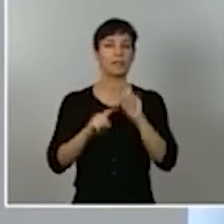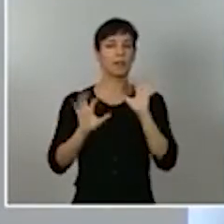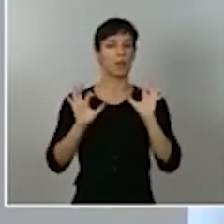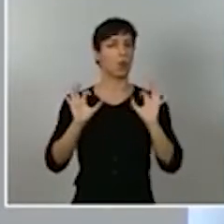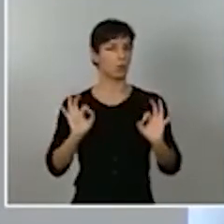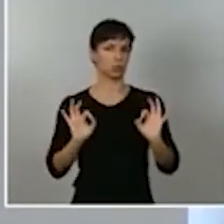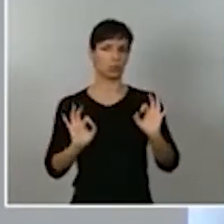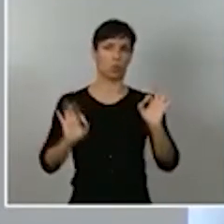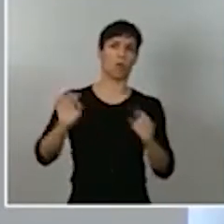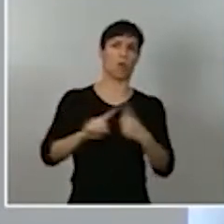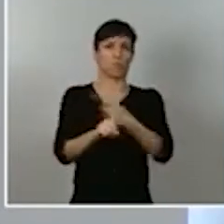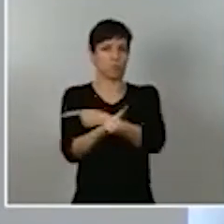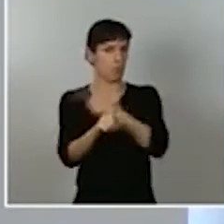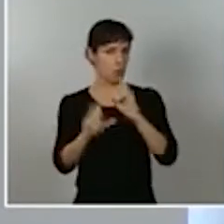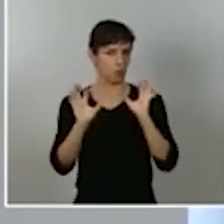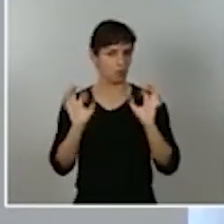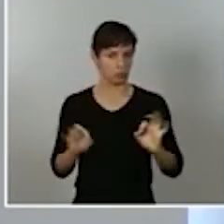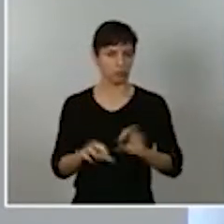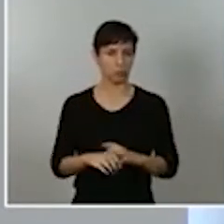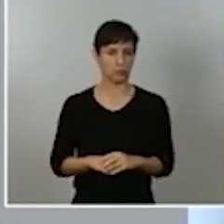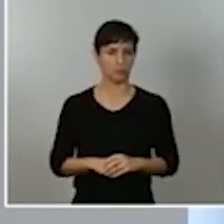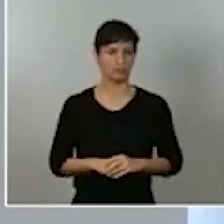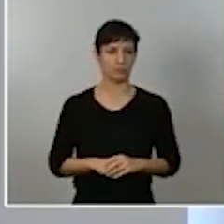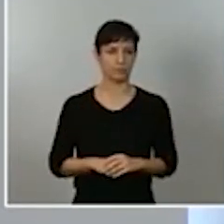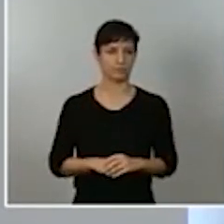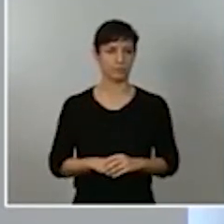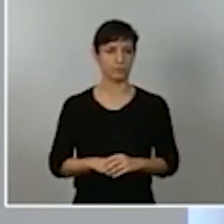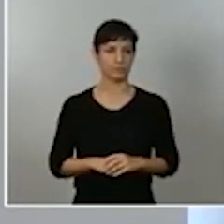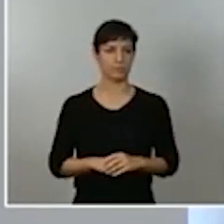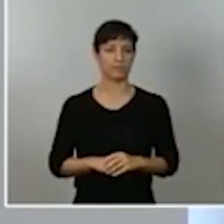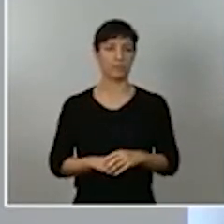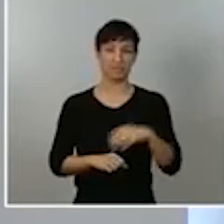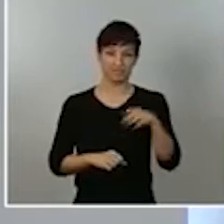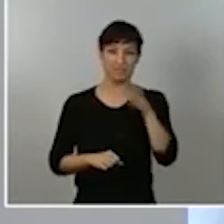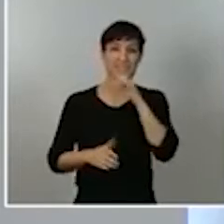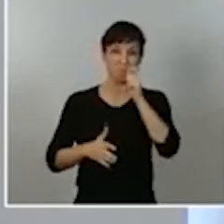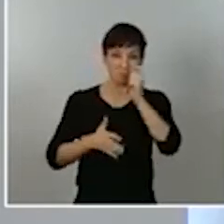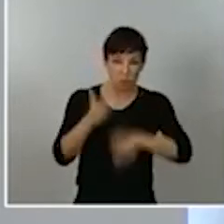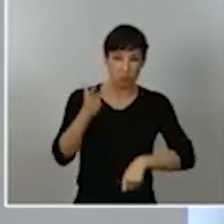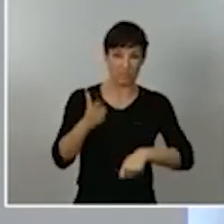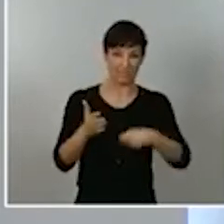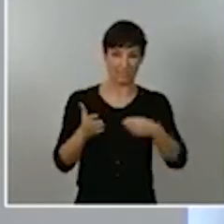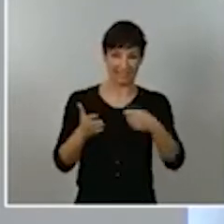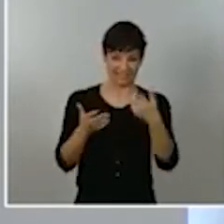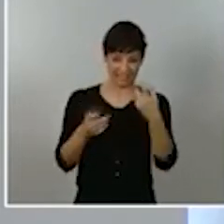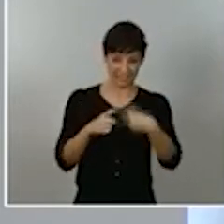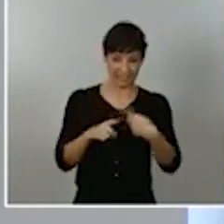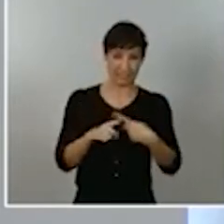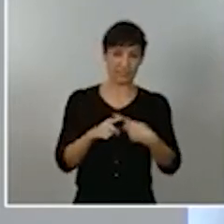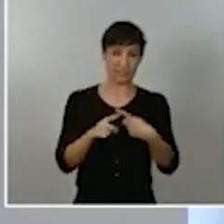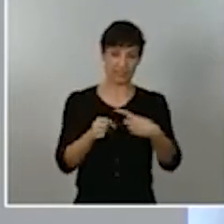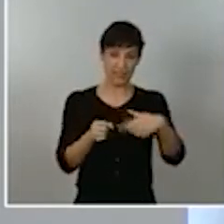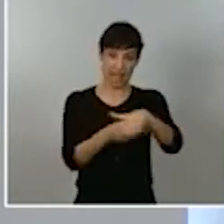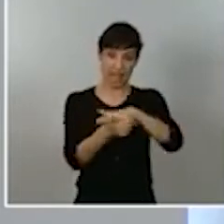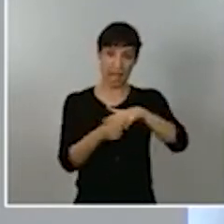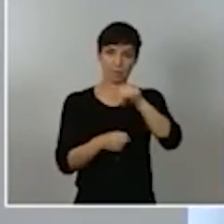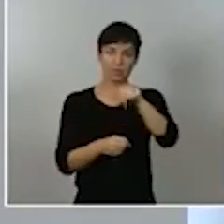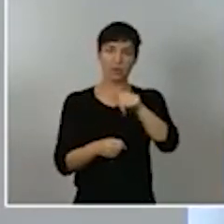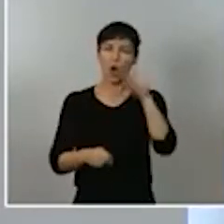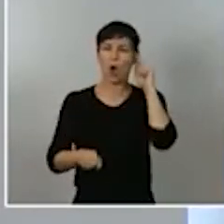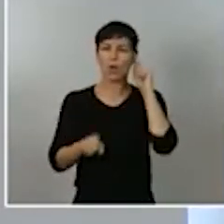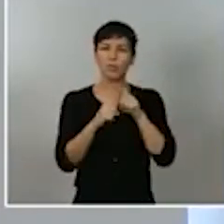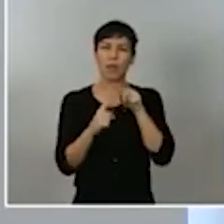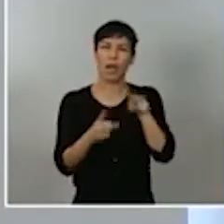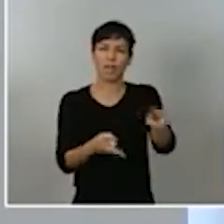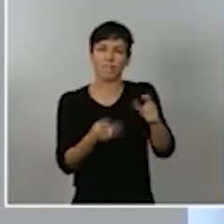Este tipo de medidas, las medidas sancionadoras, las multas, en este ámbito no tienen un fin recaudatorio, lo que tienen